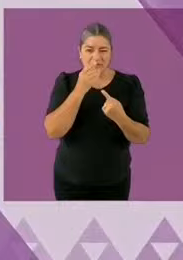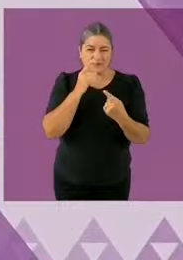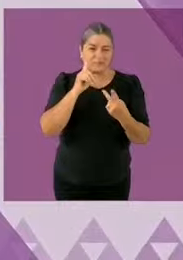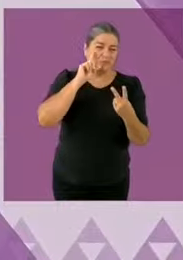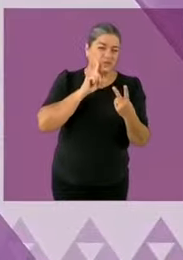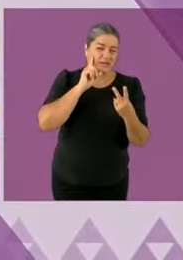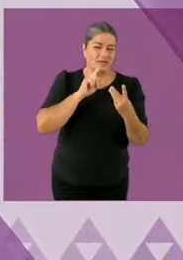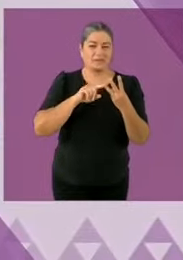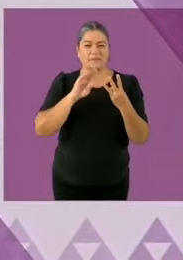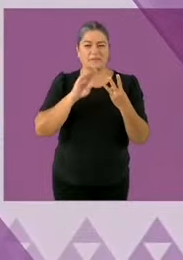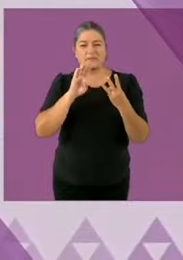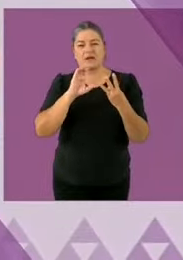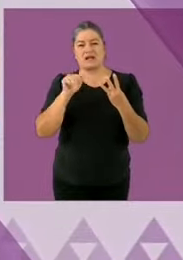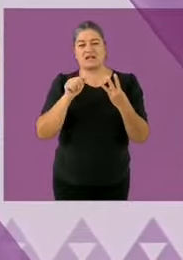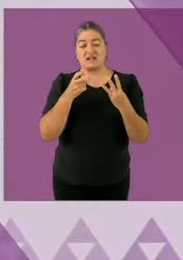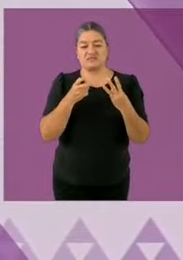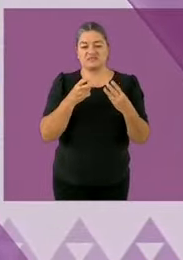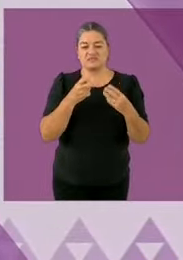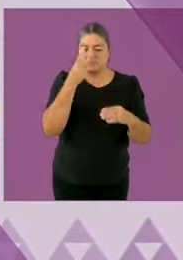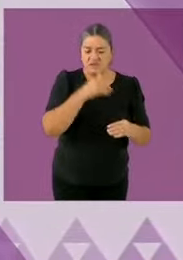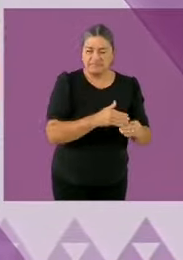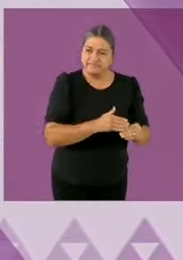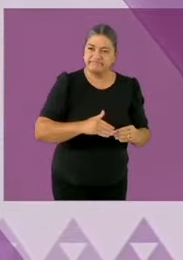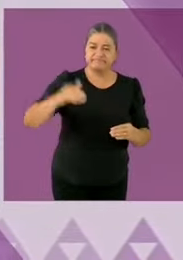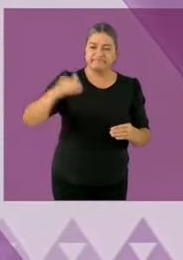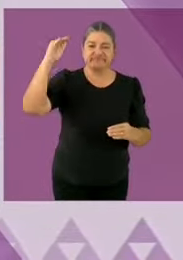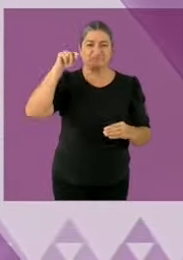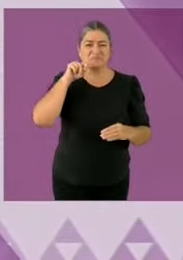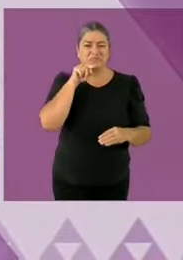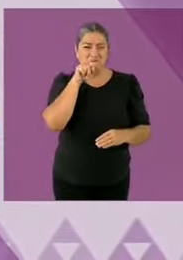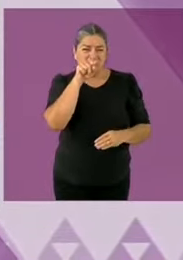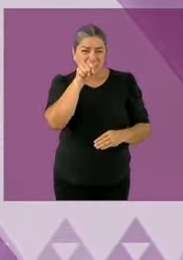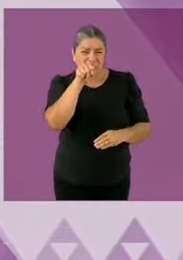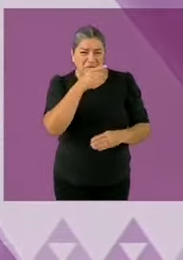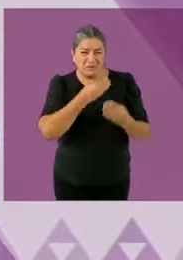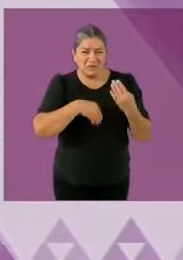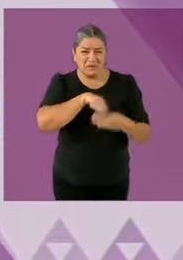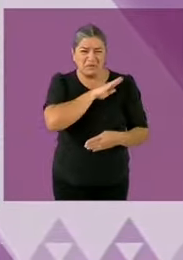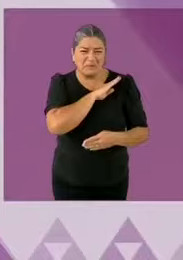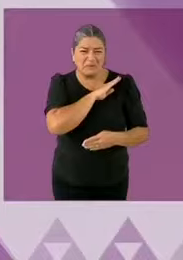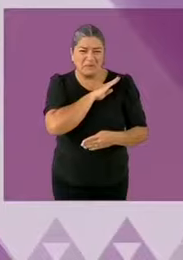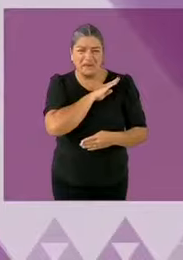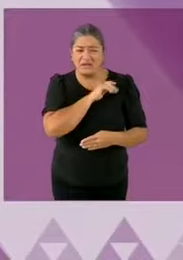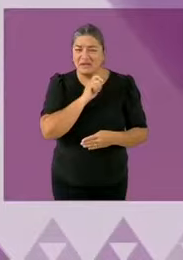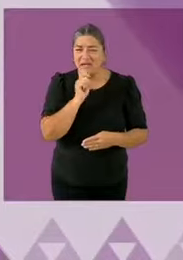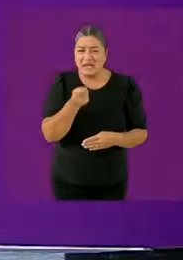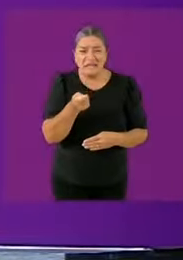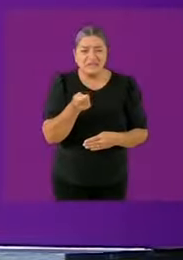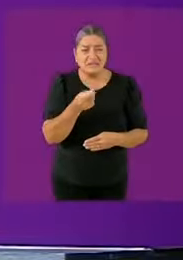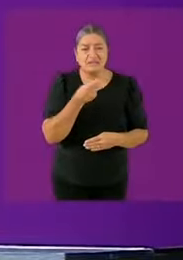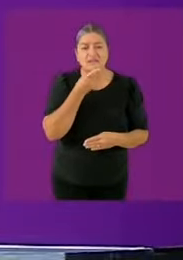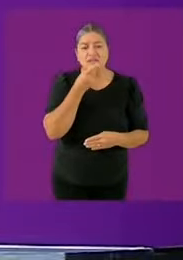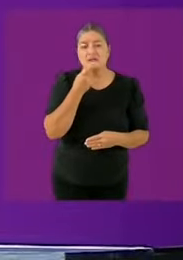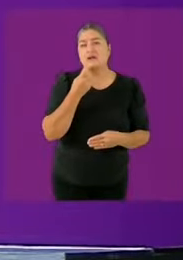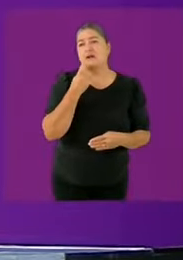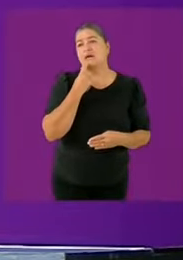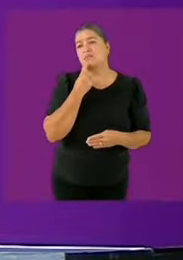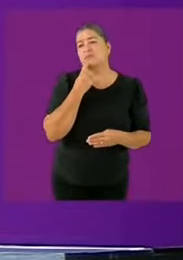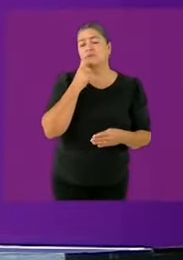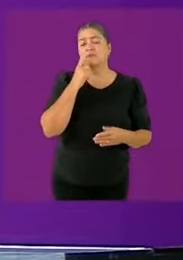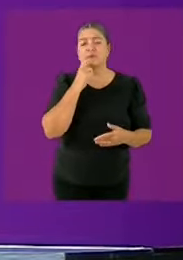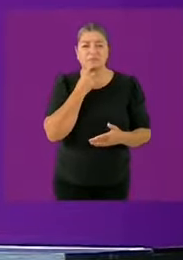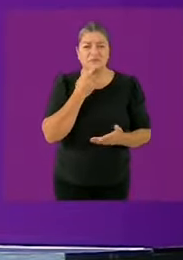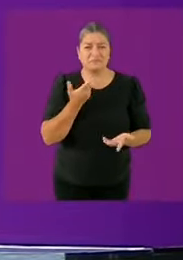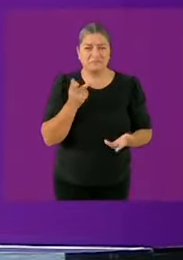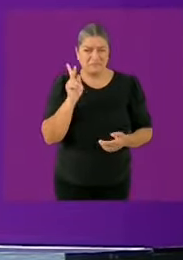presumes mucho AMLO pero no eres AMLO no tienes ni su carisma candidatos sobre el tema de si voy en un